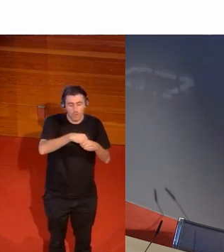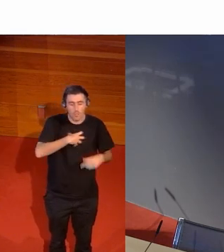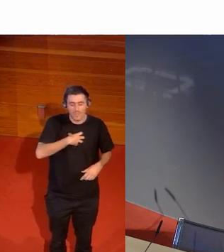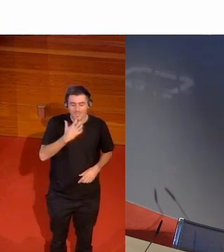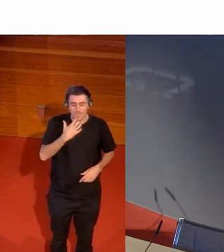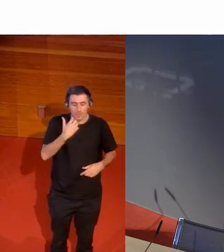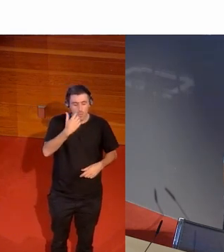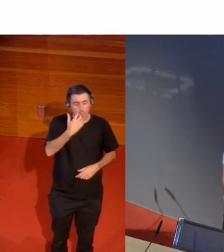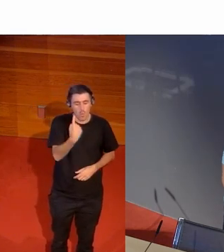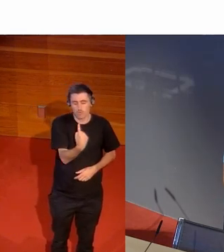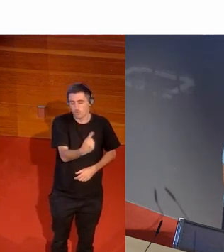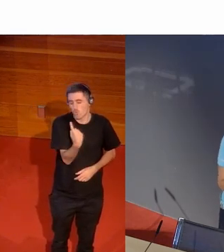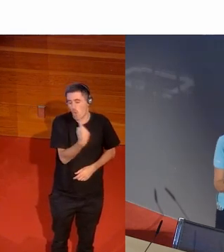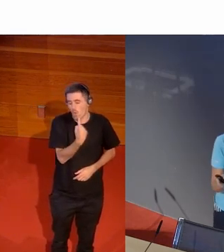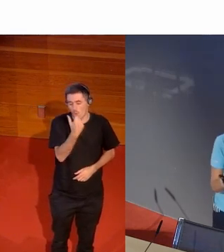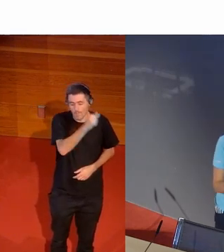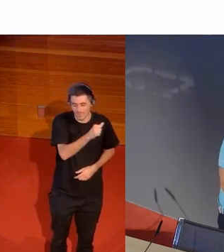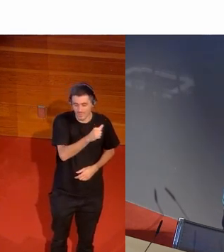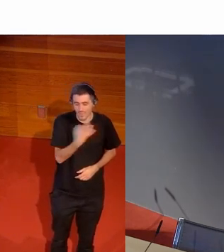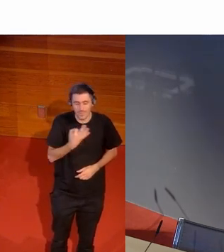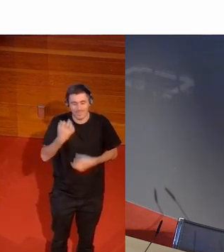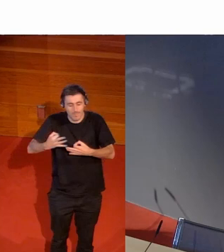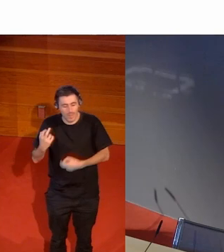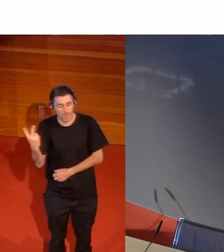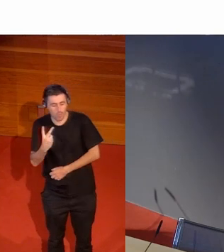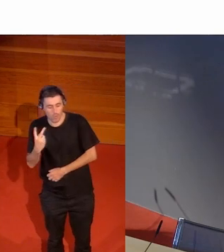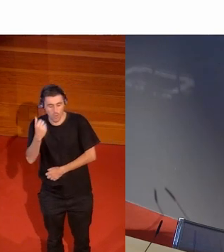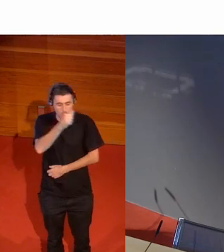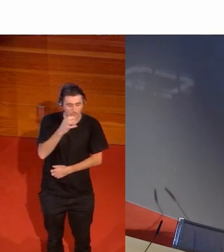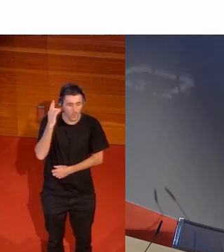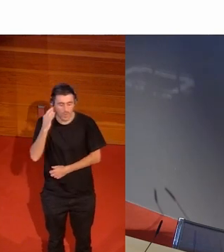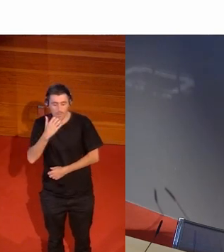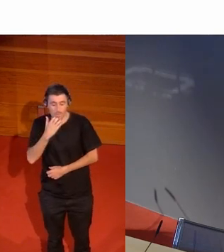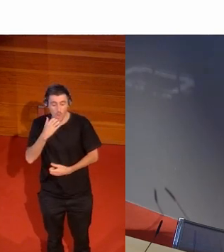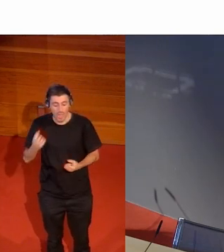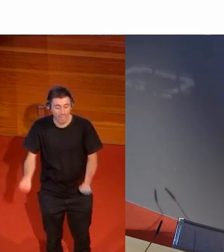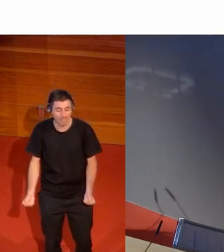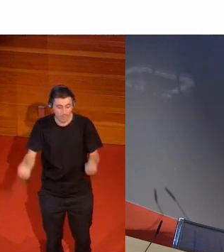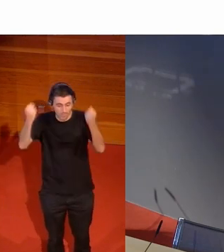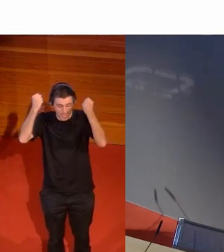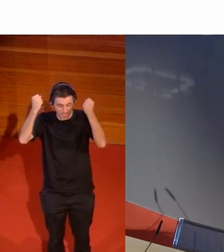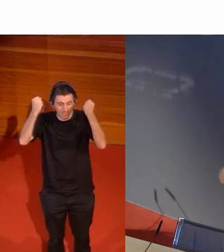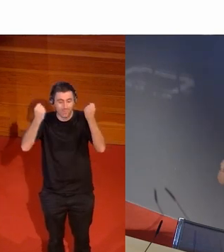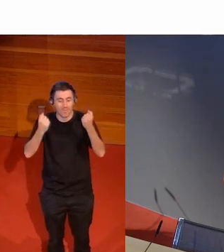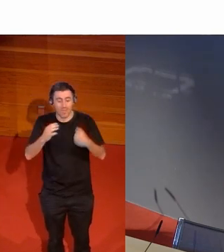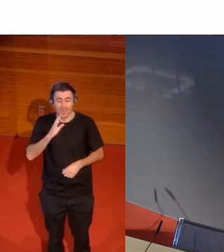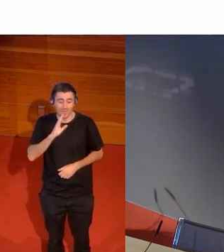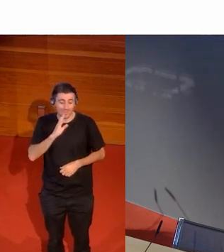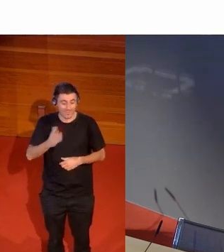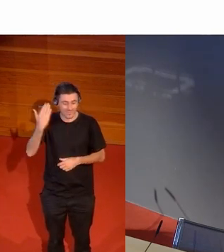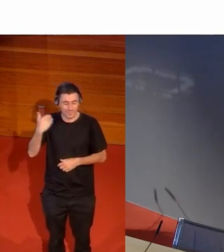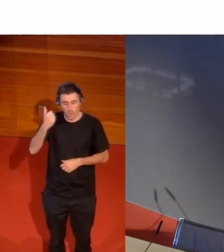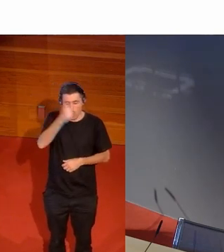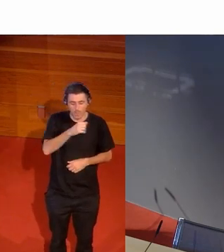mujeres hasta ese momento por ejemplo la arterofilia solo la disputaban los hombres pero a partir del año 2000 no hay ninguna disciplina